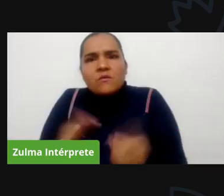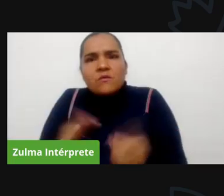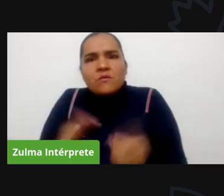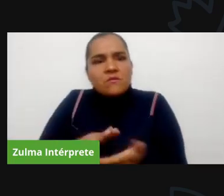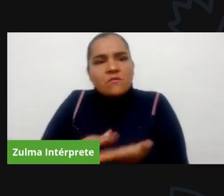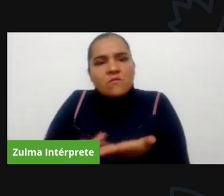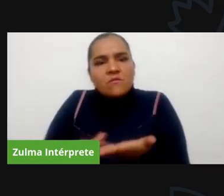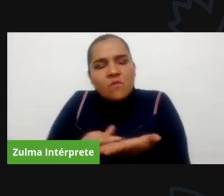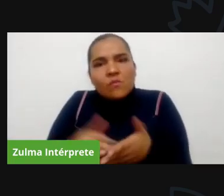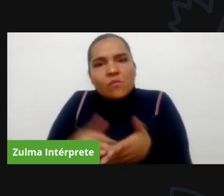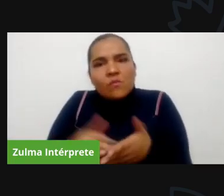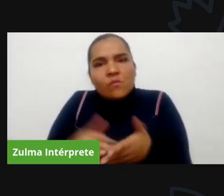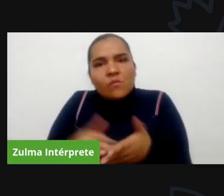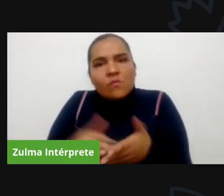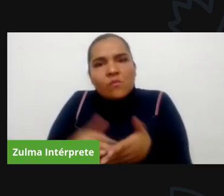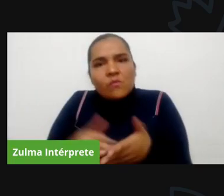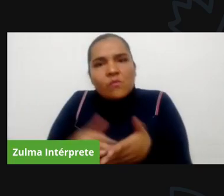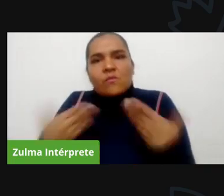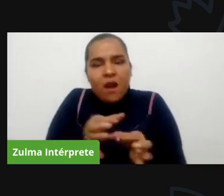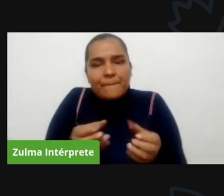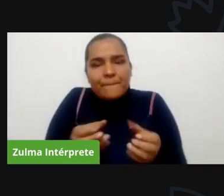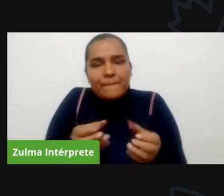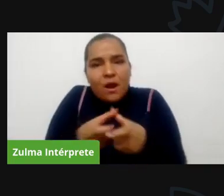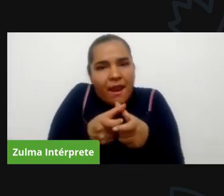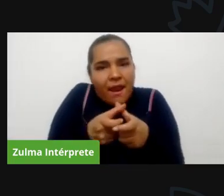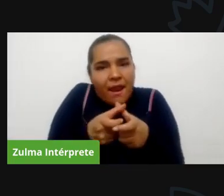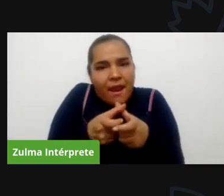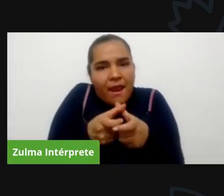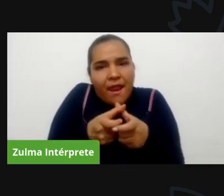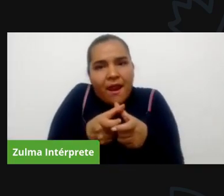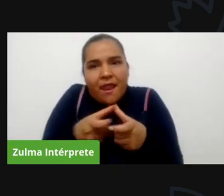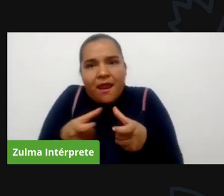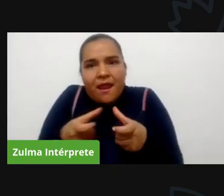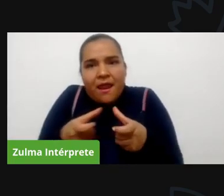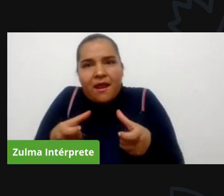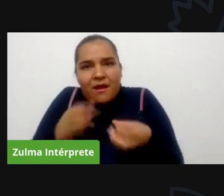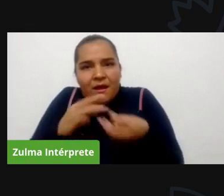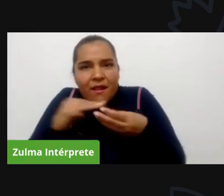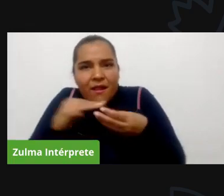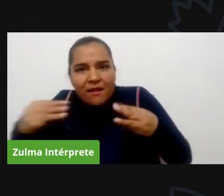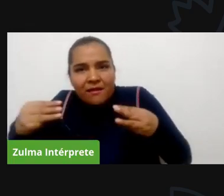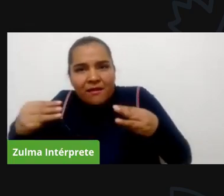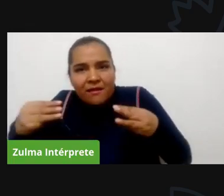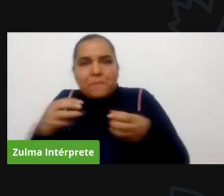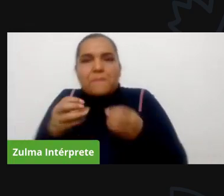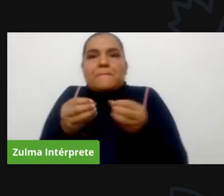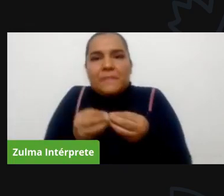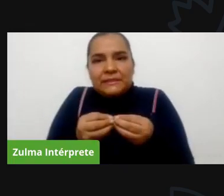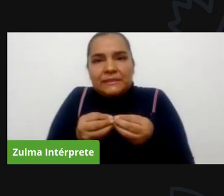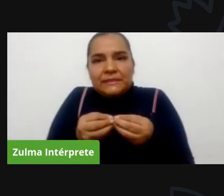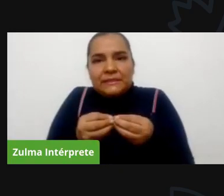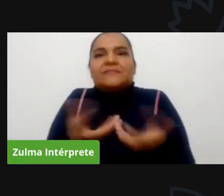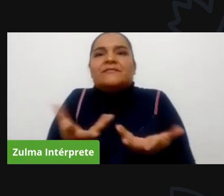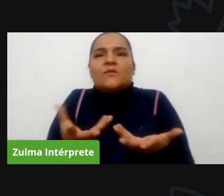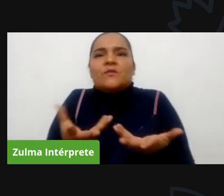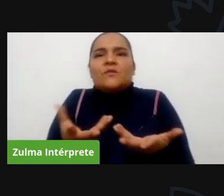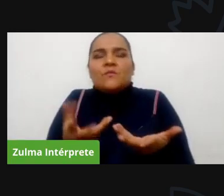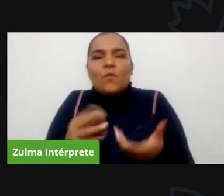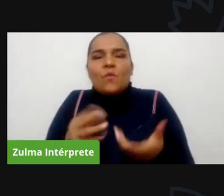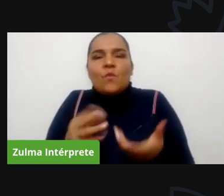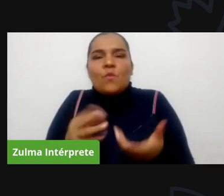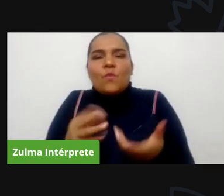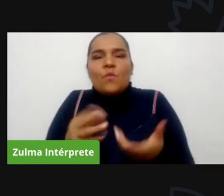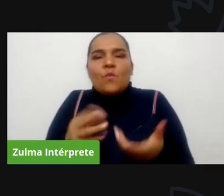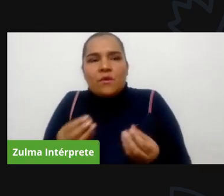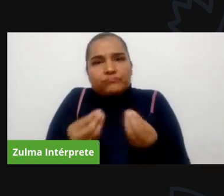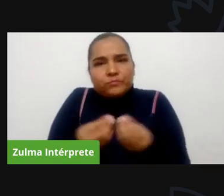como ciudadanos sino que además en asociaciones y estas asociaciones se han convertido en federaciones